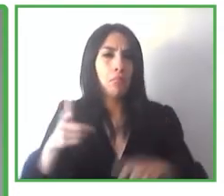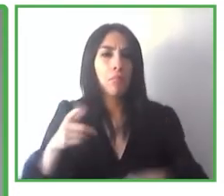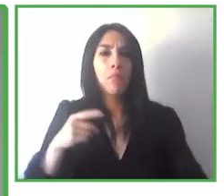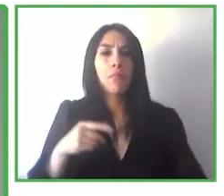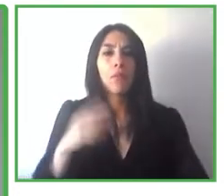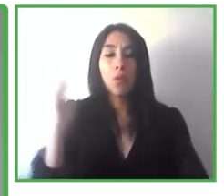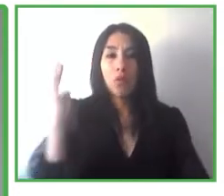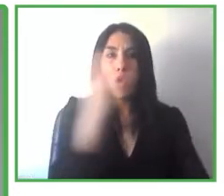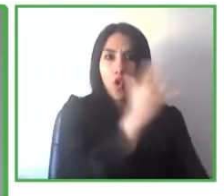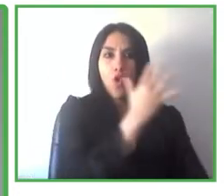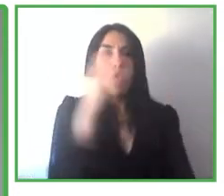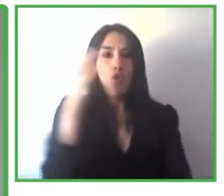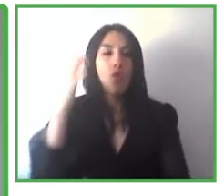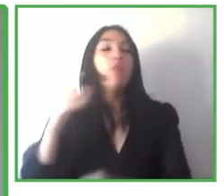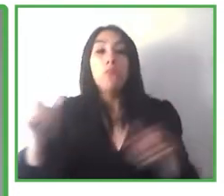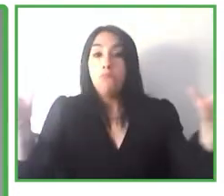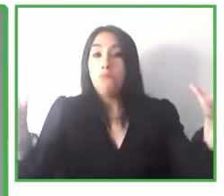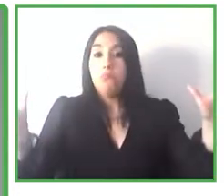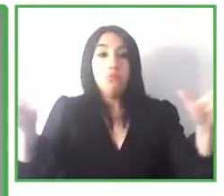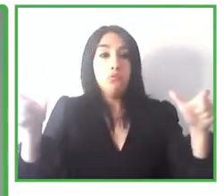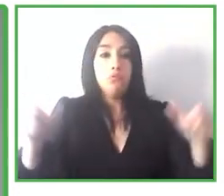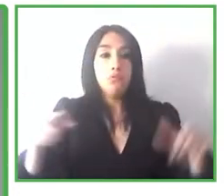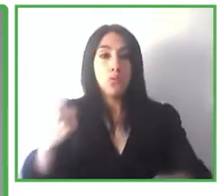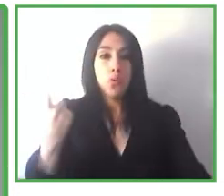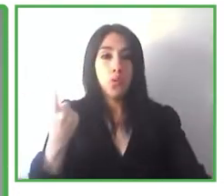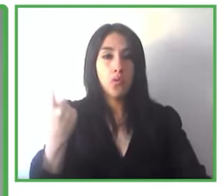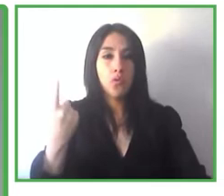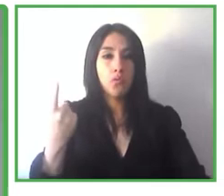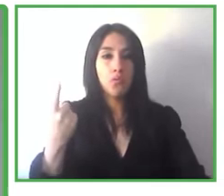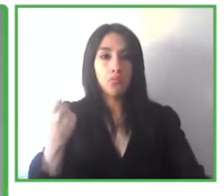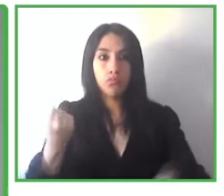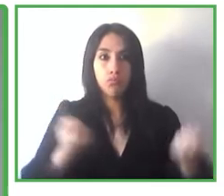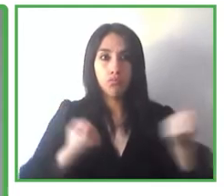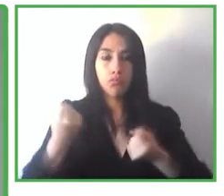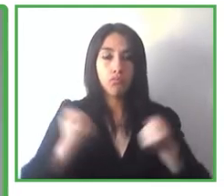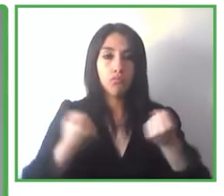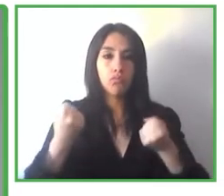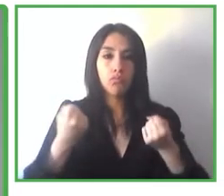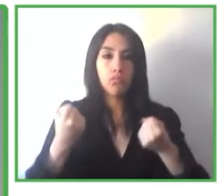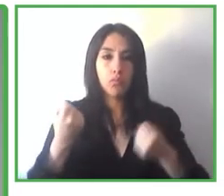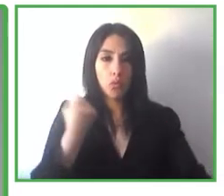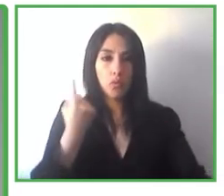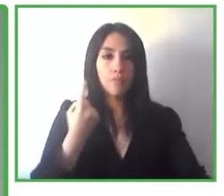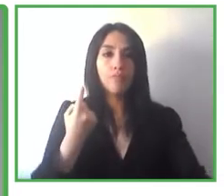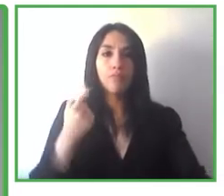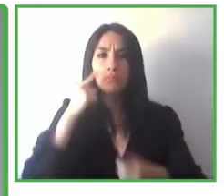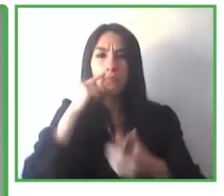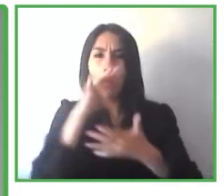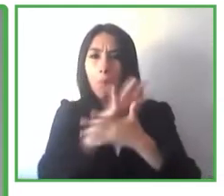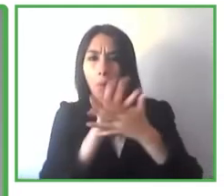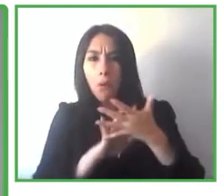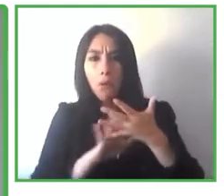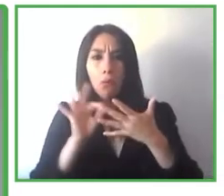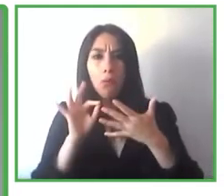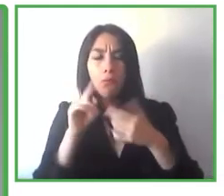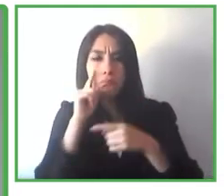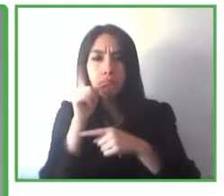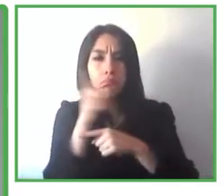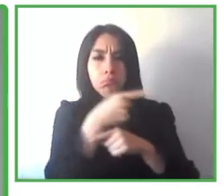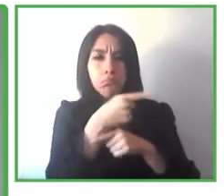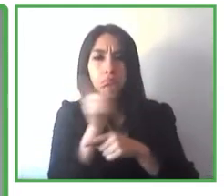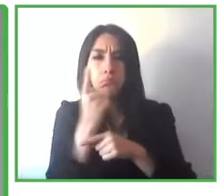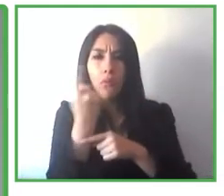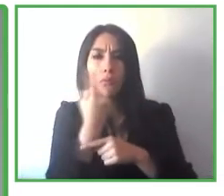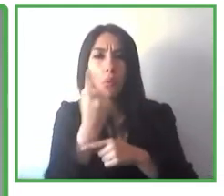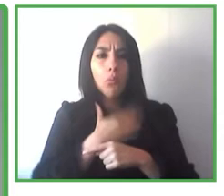través de inteligencia artificial, utilización de mapas, geolocalización, etcétera, y también la posibilidad de añadir capas de realidad